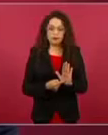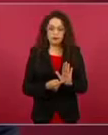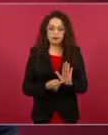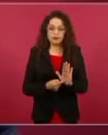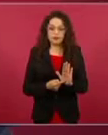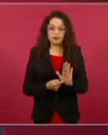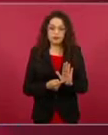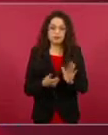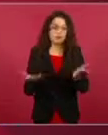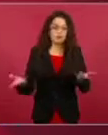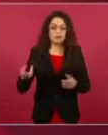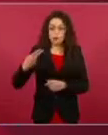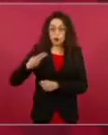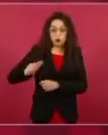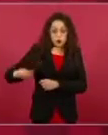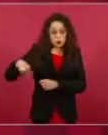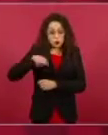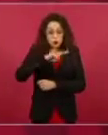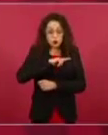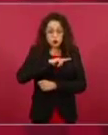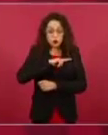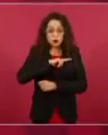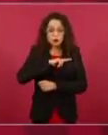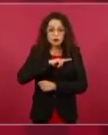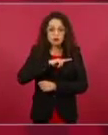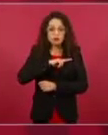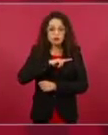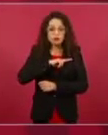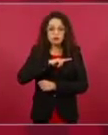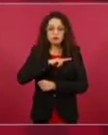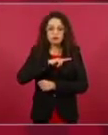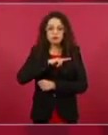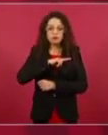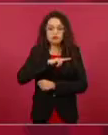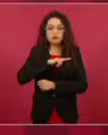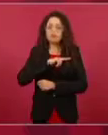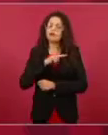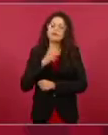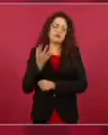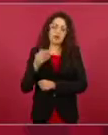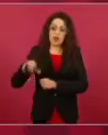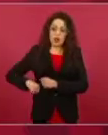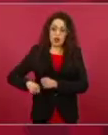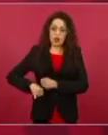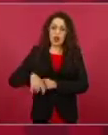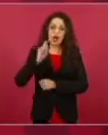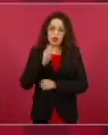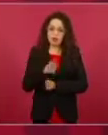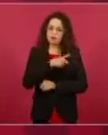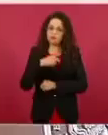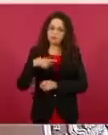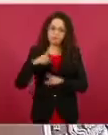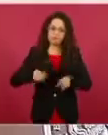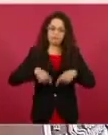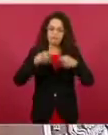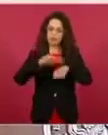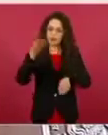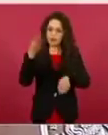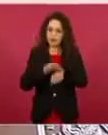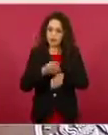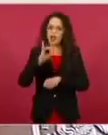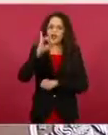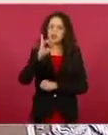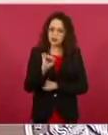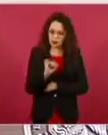Pero nosotros lo que buscamos es que no haya impunidad para nadie y al mismo tiempo no